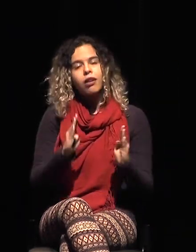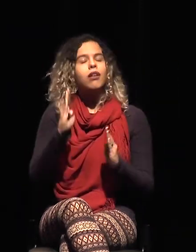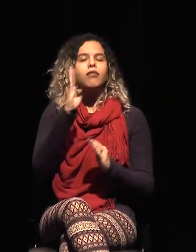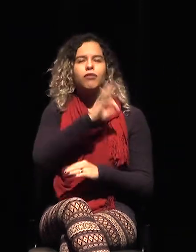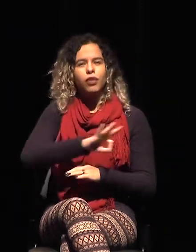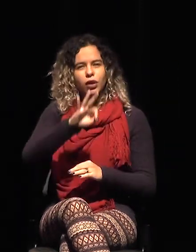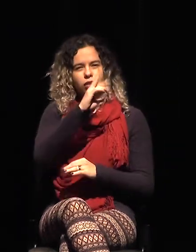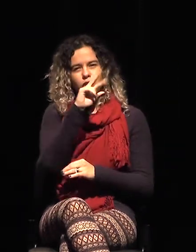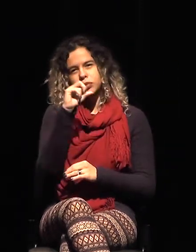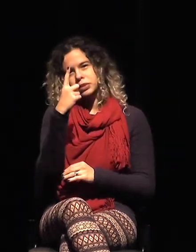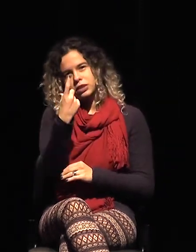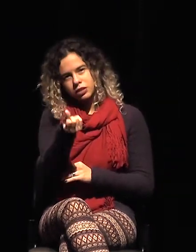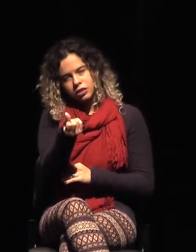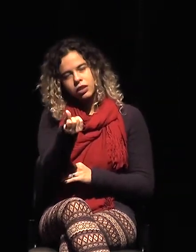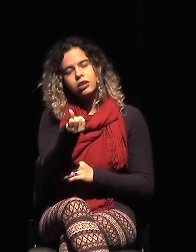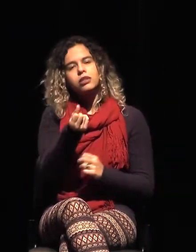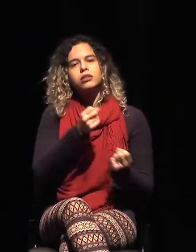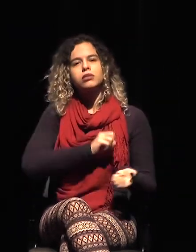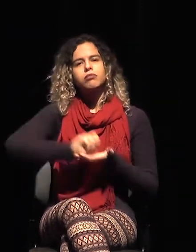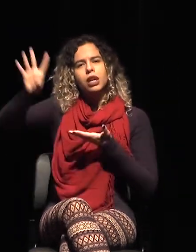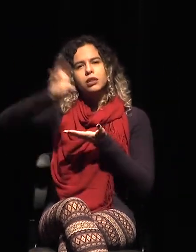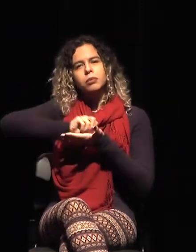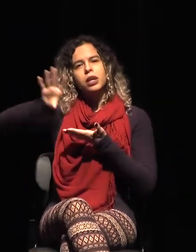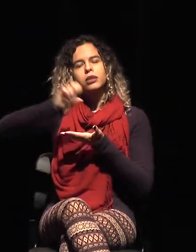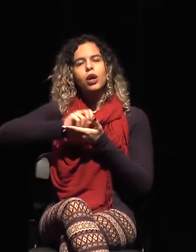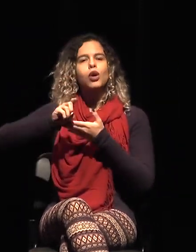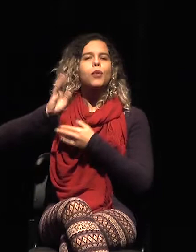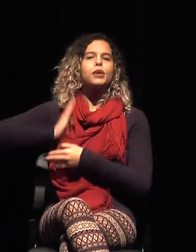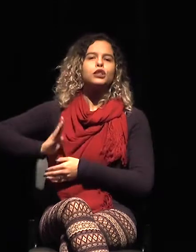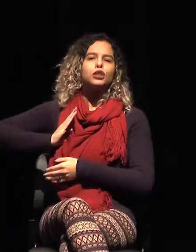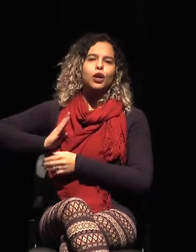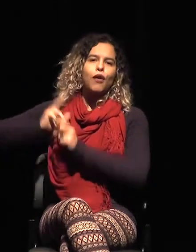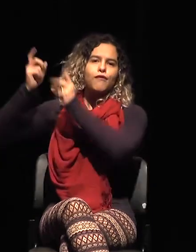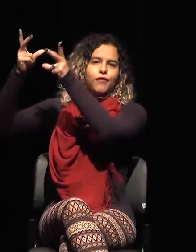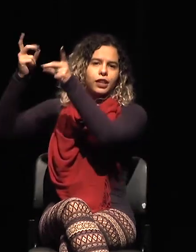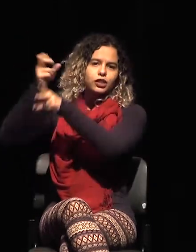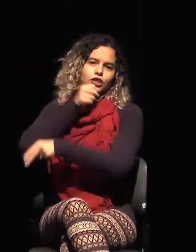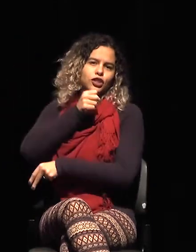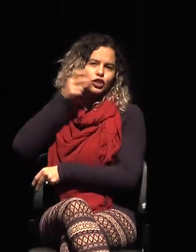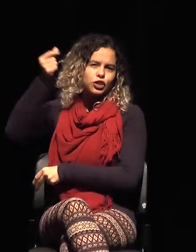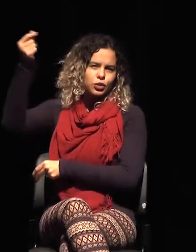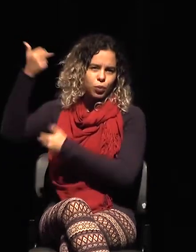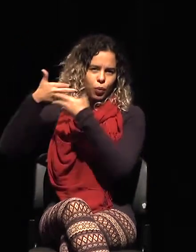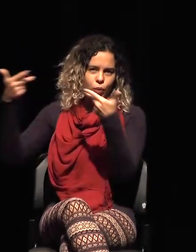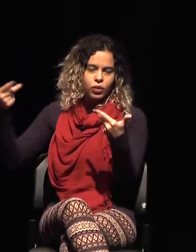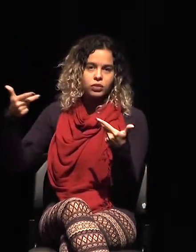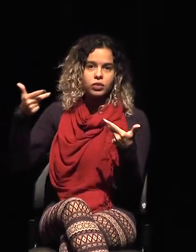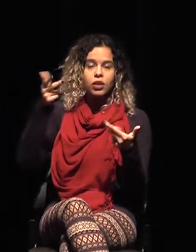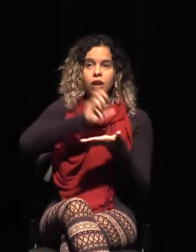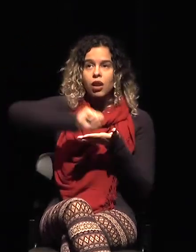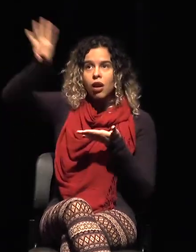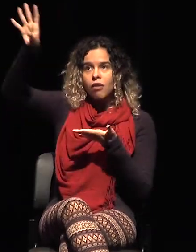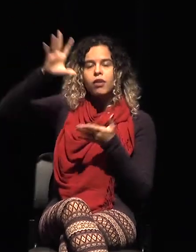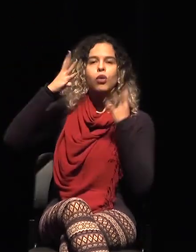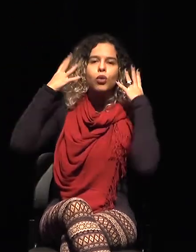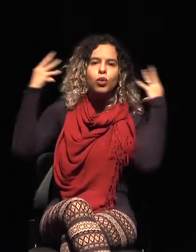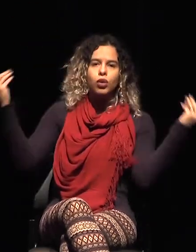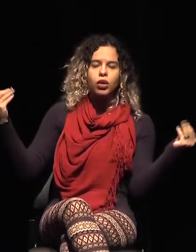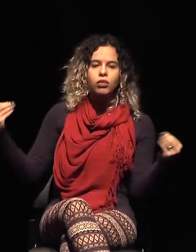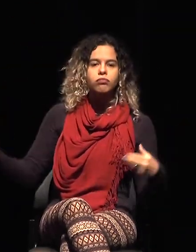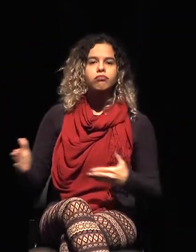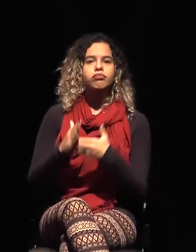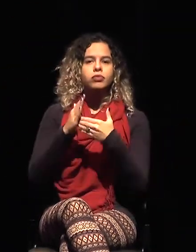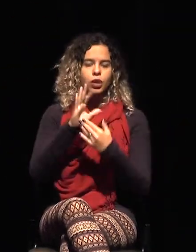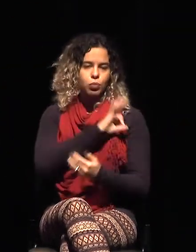Bélgica y el 2017.